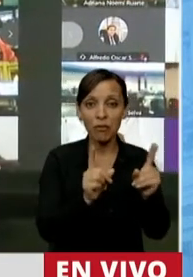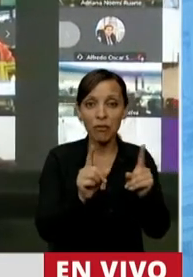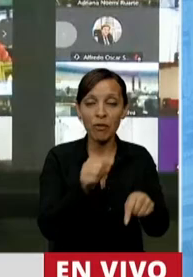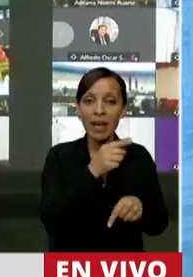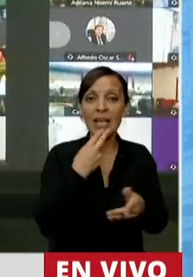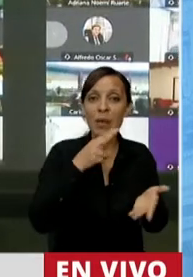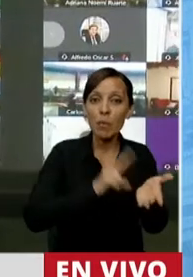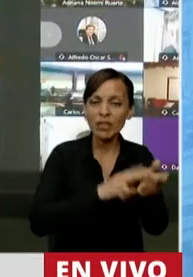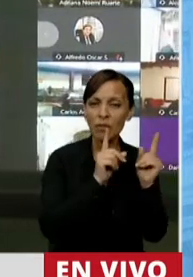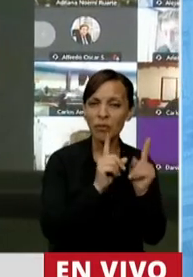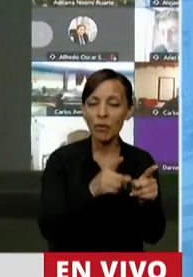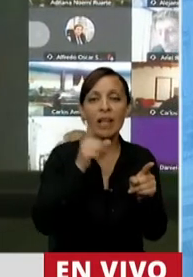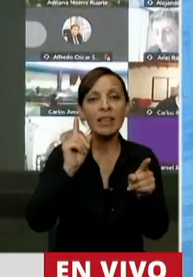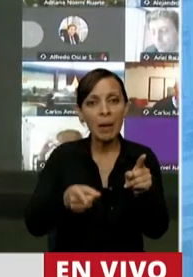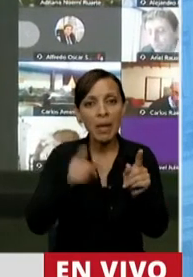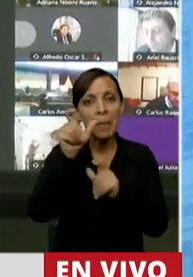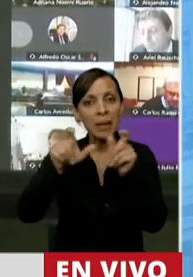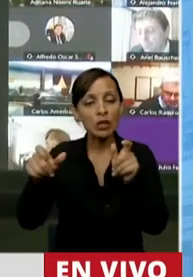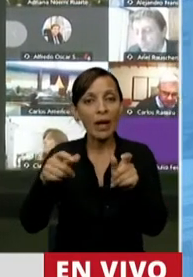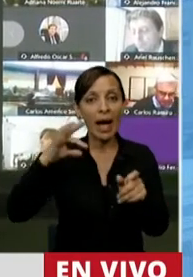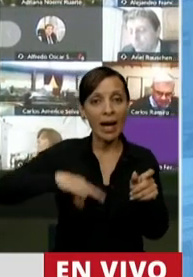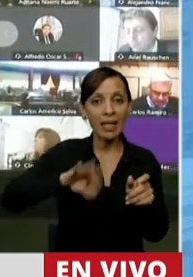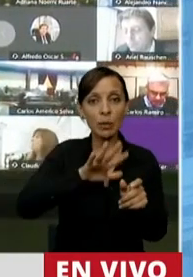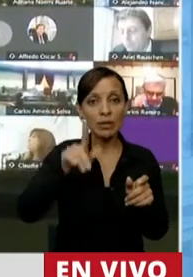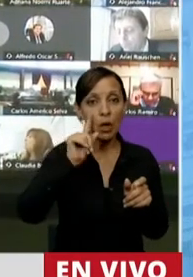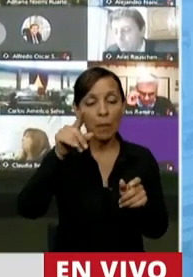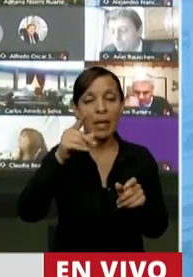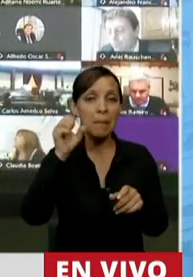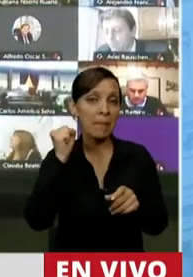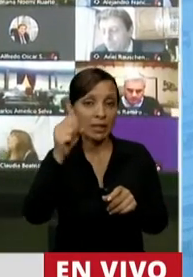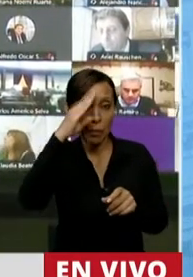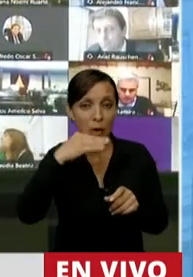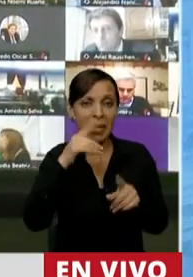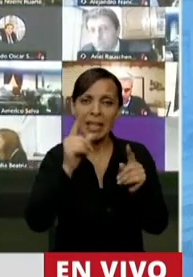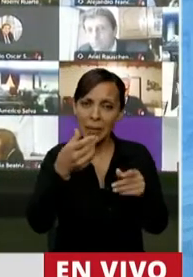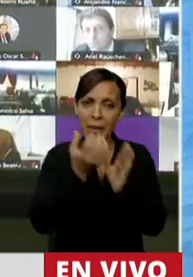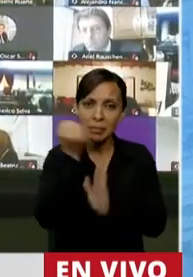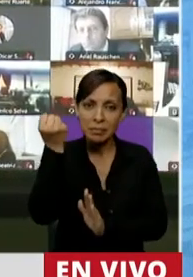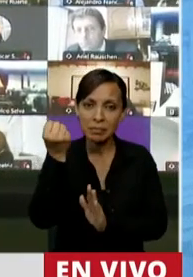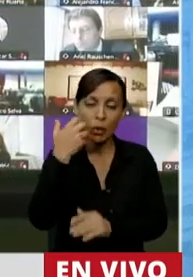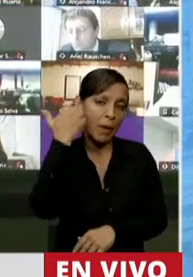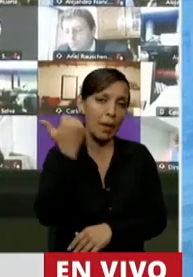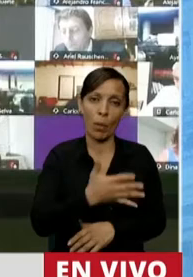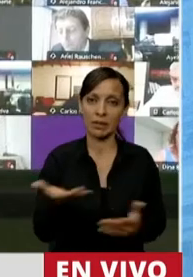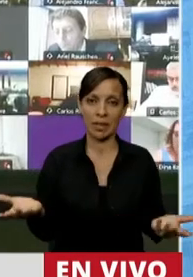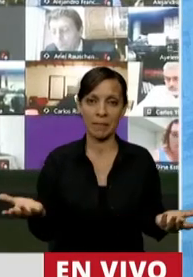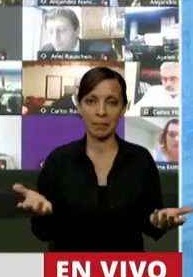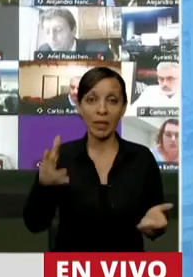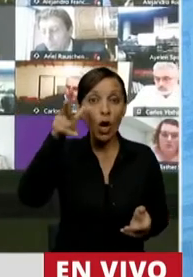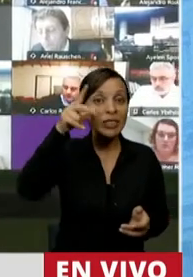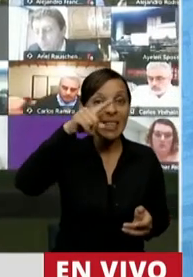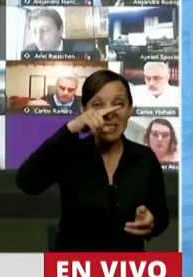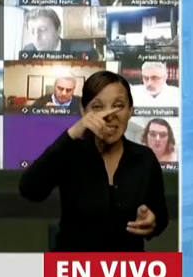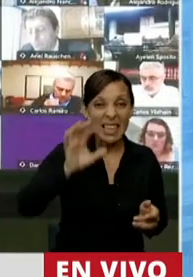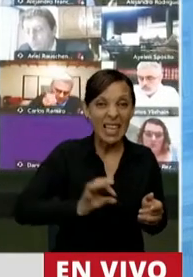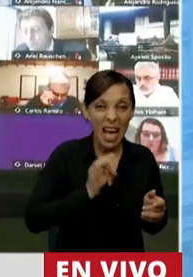vigente, sino que lo pagan hasta los que ganan 55.000 pesos por mes. Una vergüenza. 87 años de los